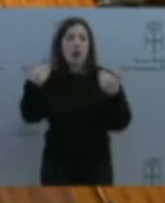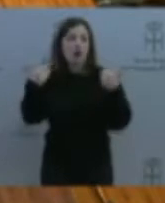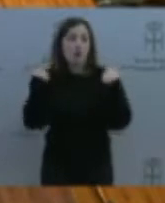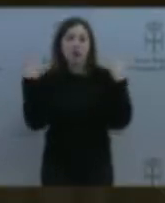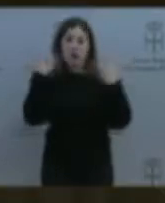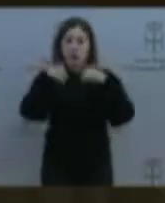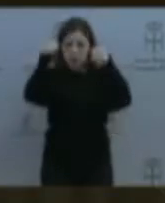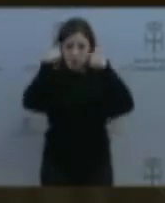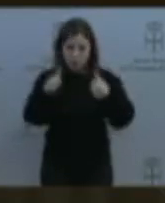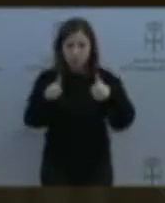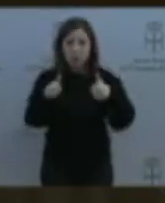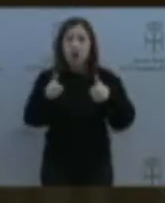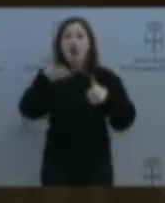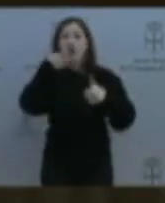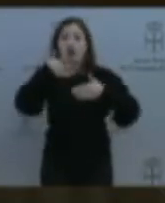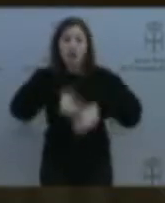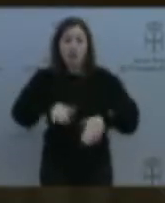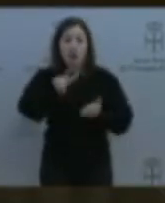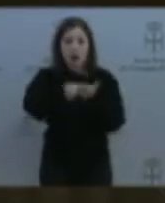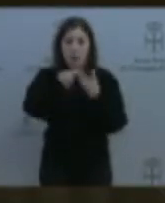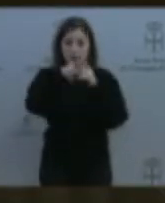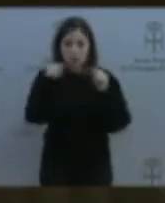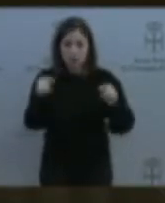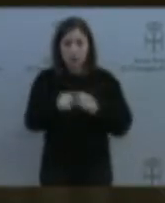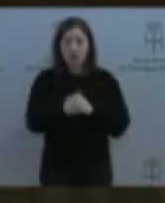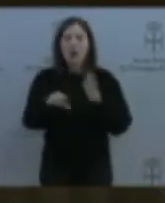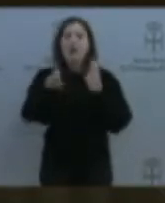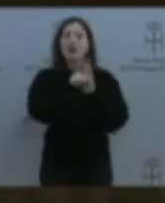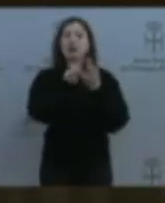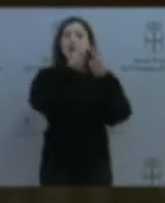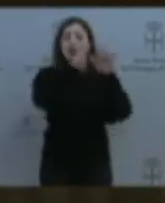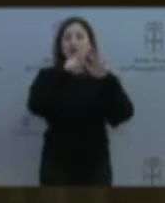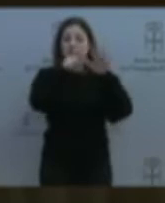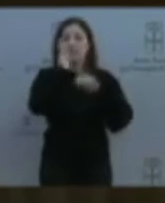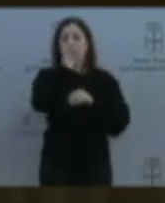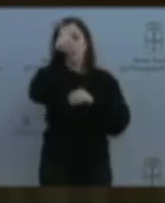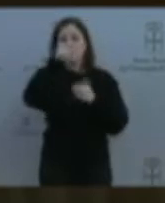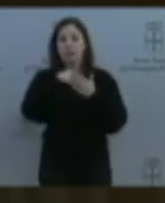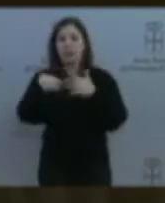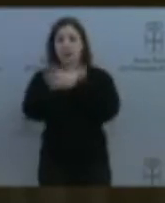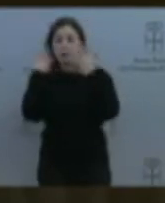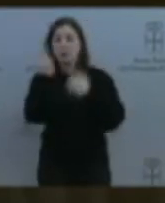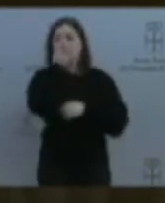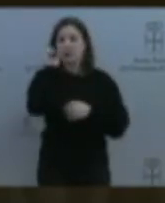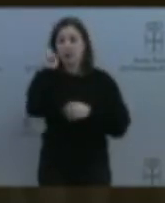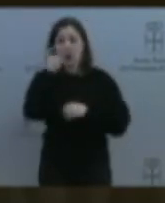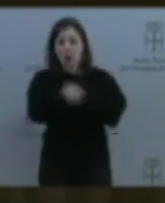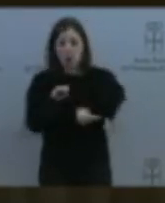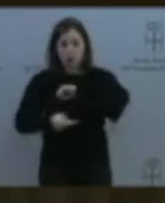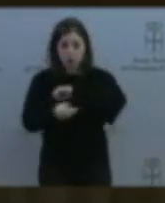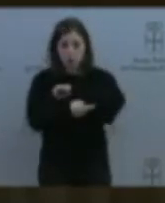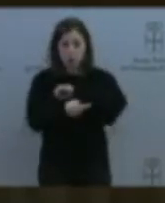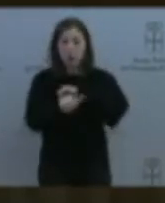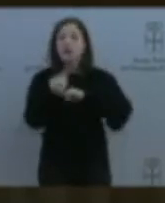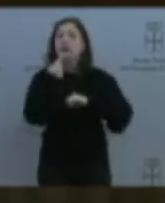lingüa asturiana. El Decreto 86-2019, del 30 de agosto, por el que se establece la estructura orgánica básica de